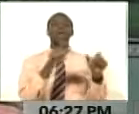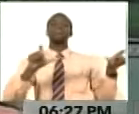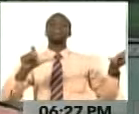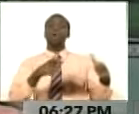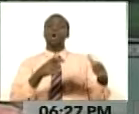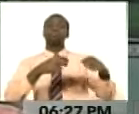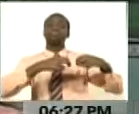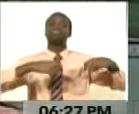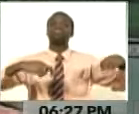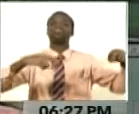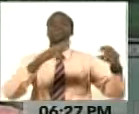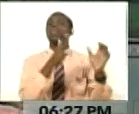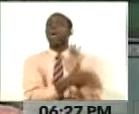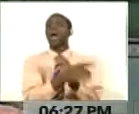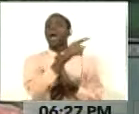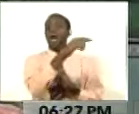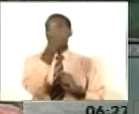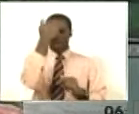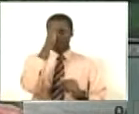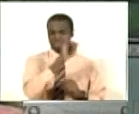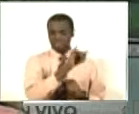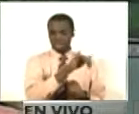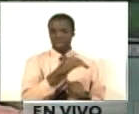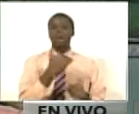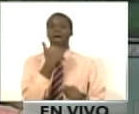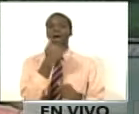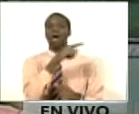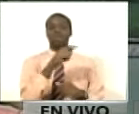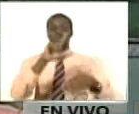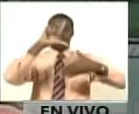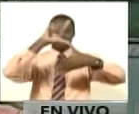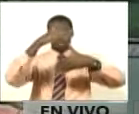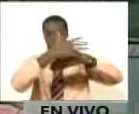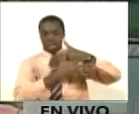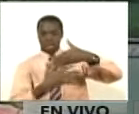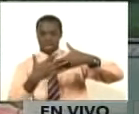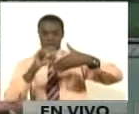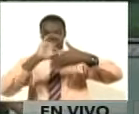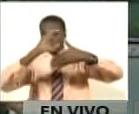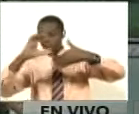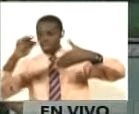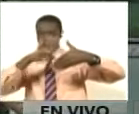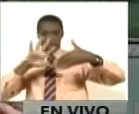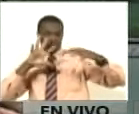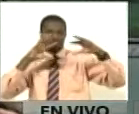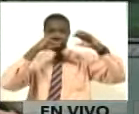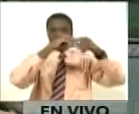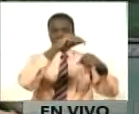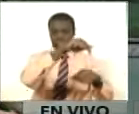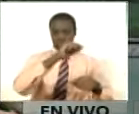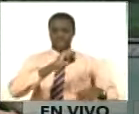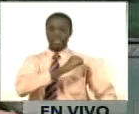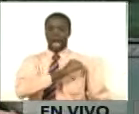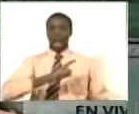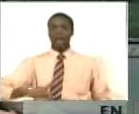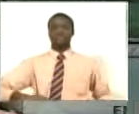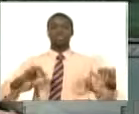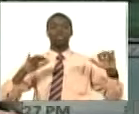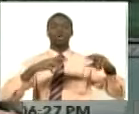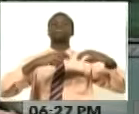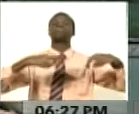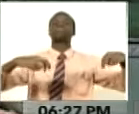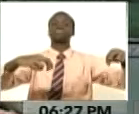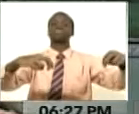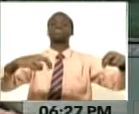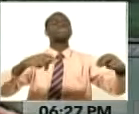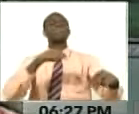extraordinaria de cancilleres de la comunidad de Estados latinoamericanos y caribeños. Allí nosotros abordaremos las